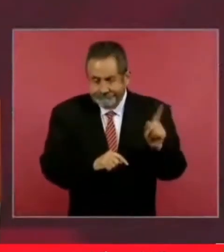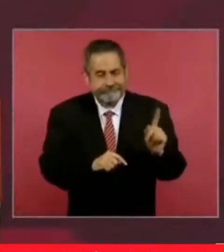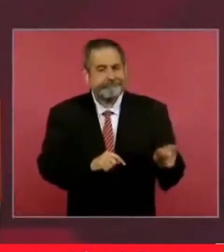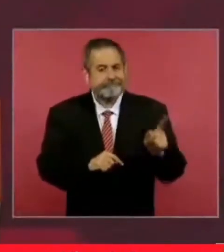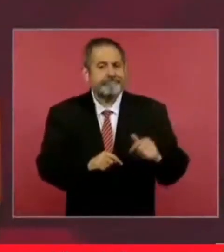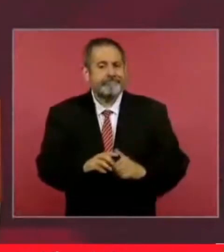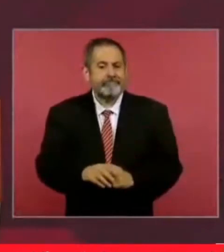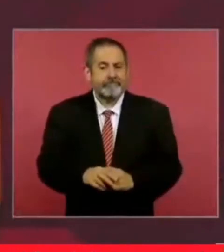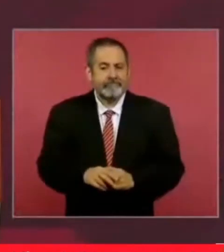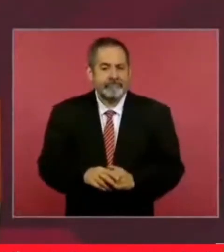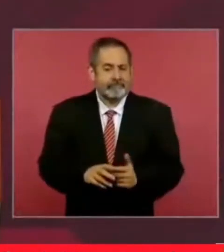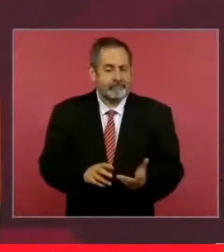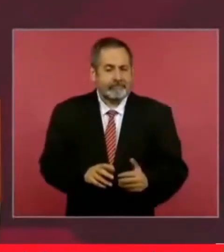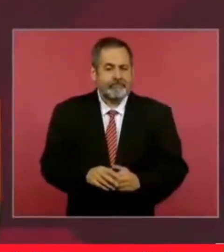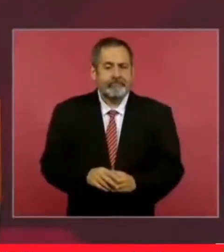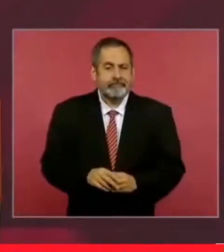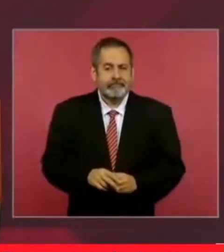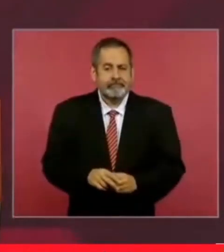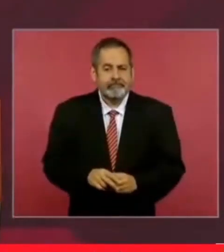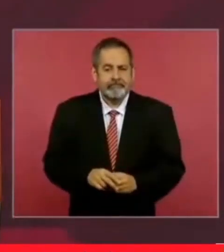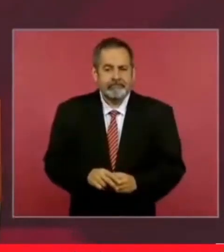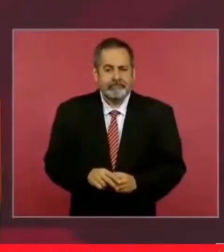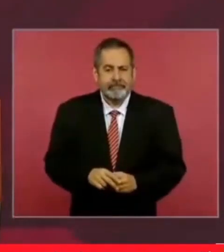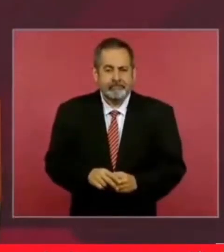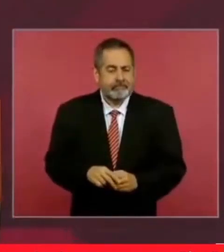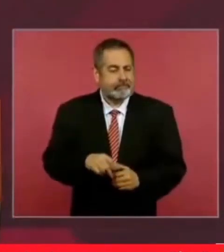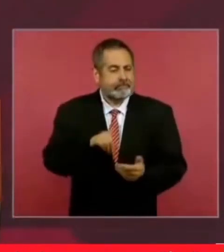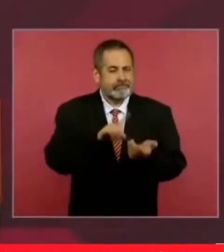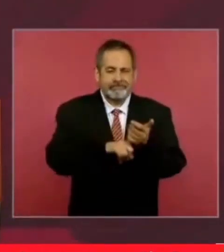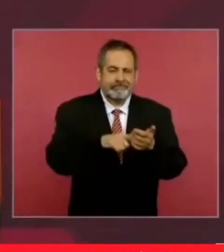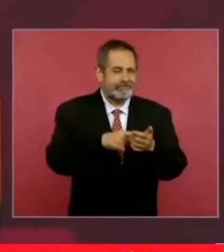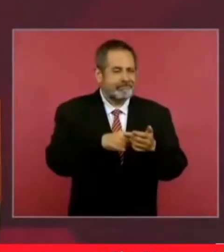eso digo no es una pandemia